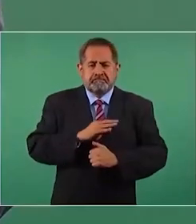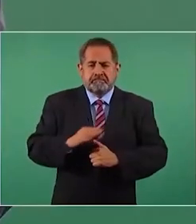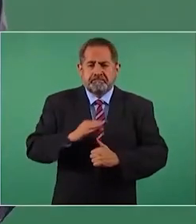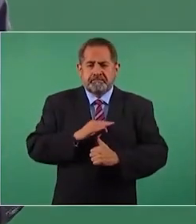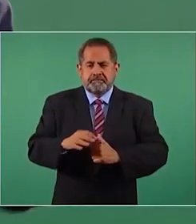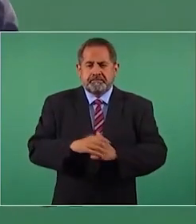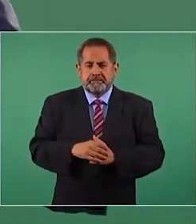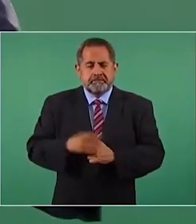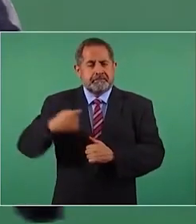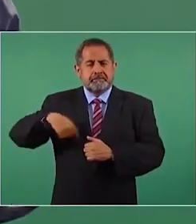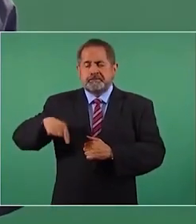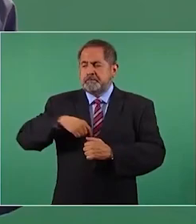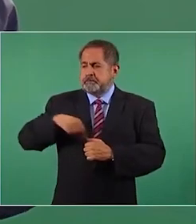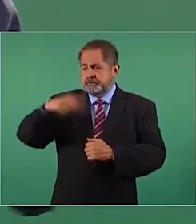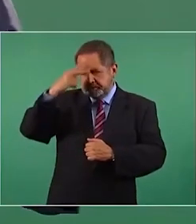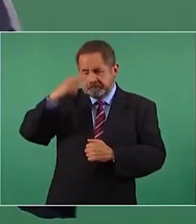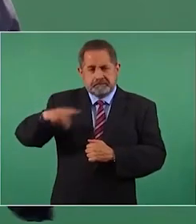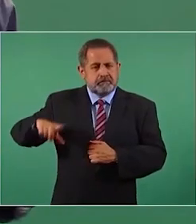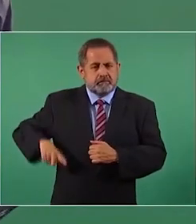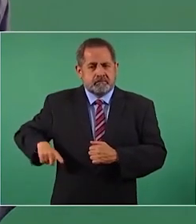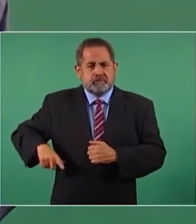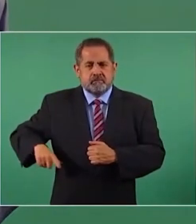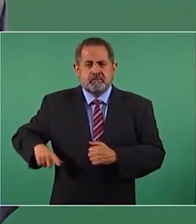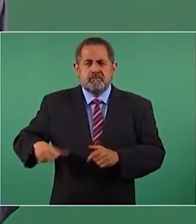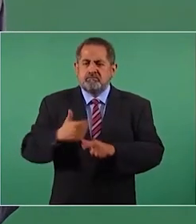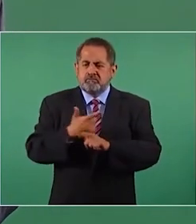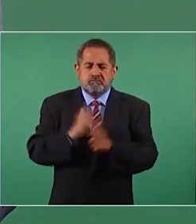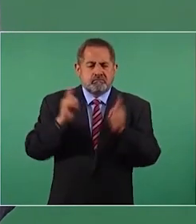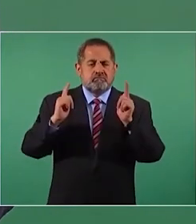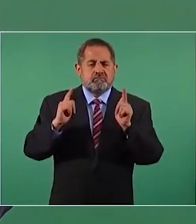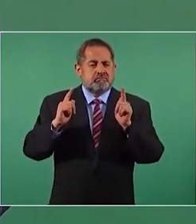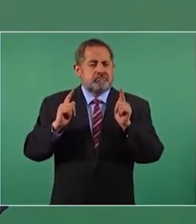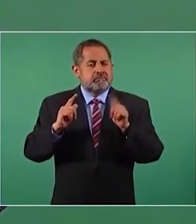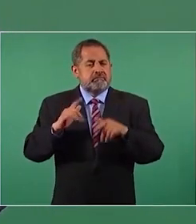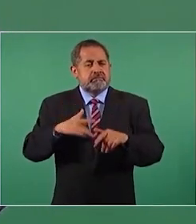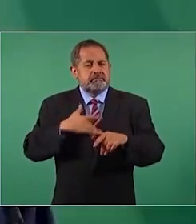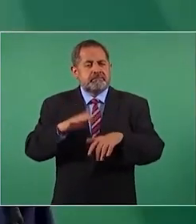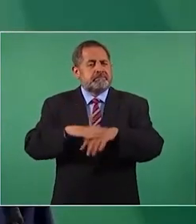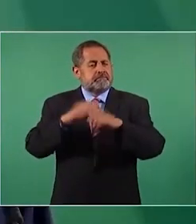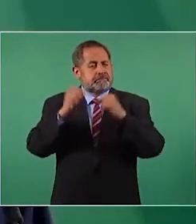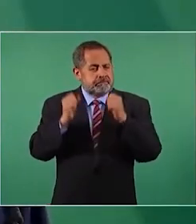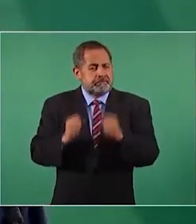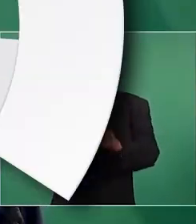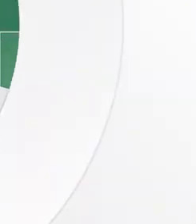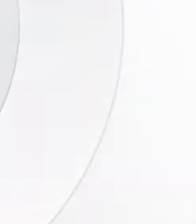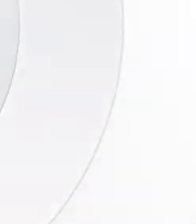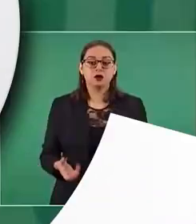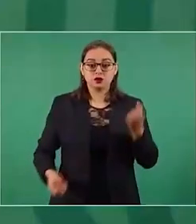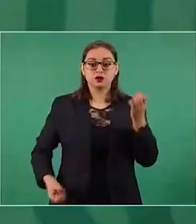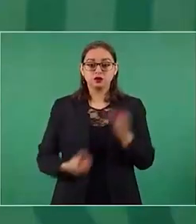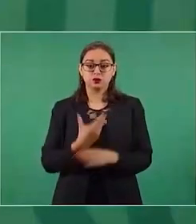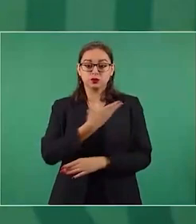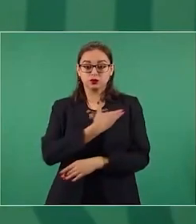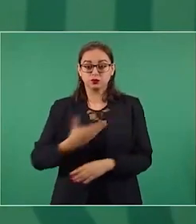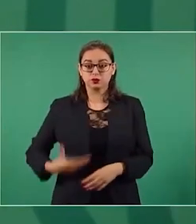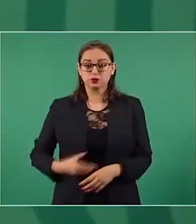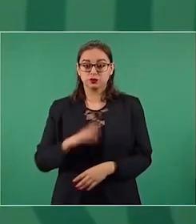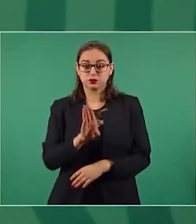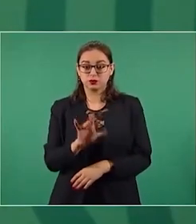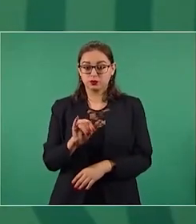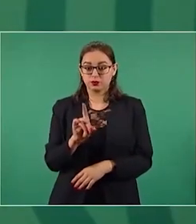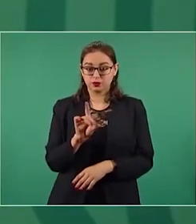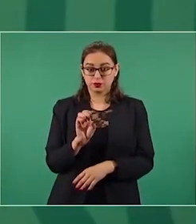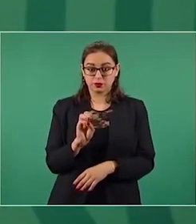Somos libres en el país, están garantizadas las libertades. Consideramos